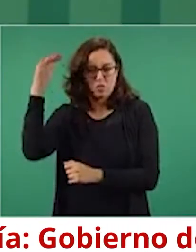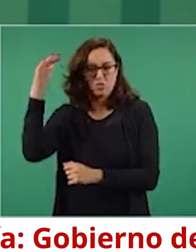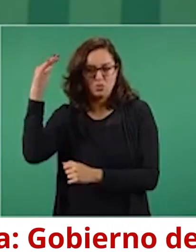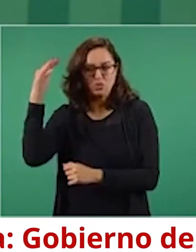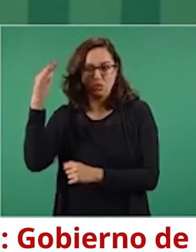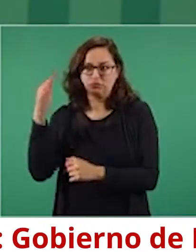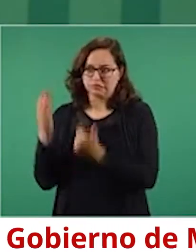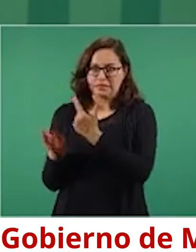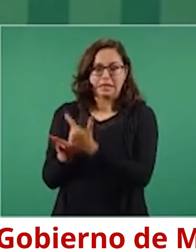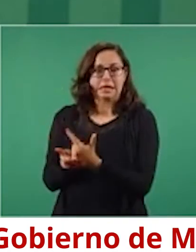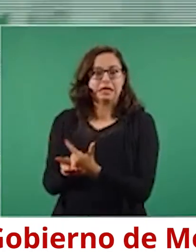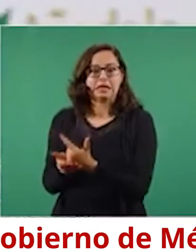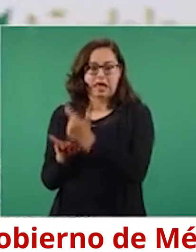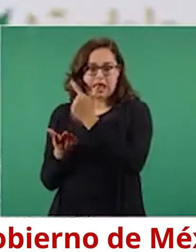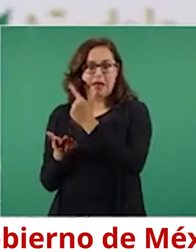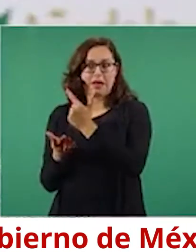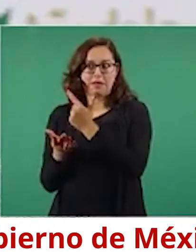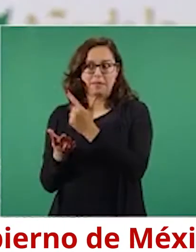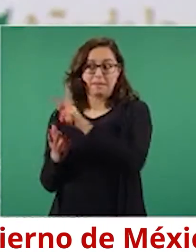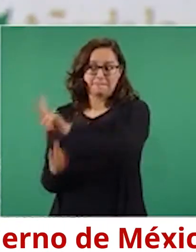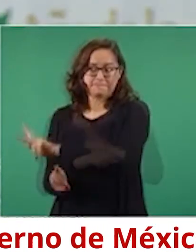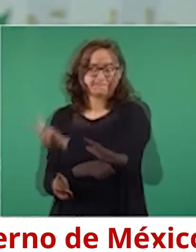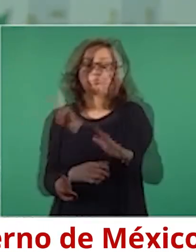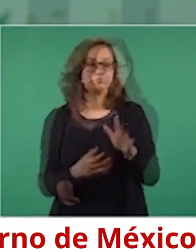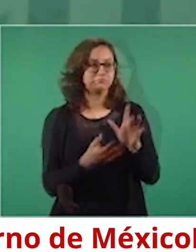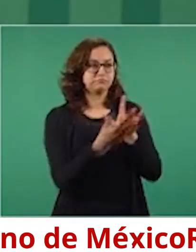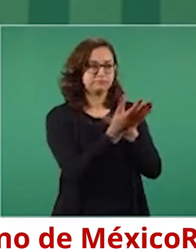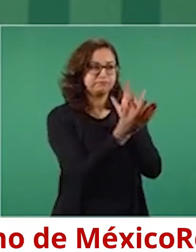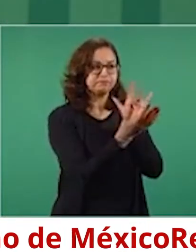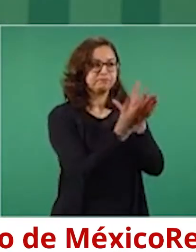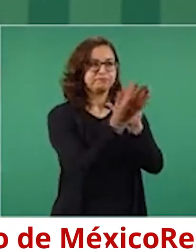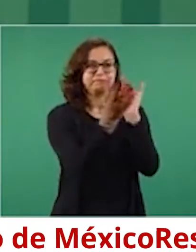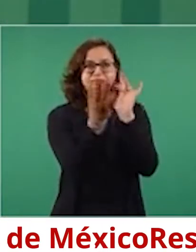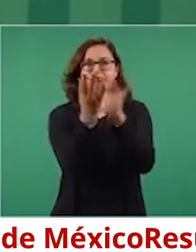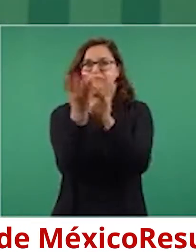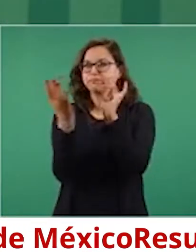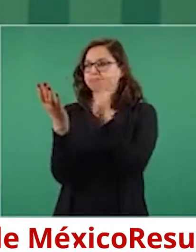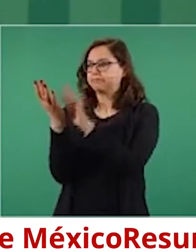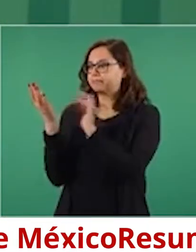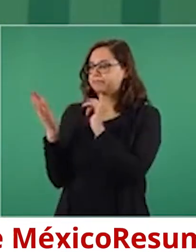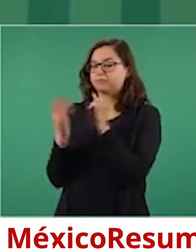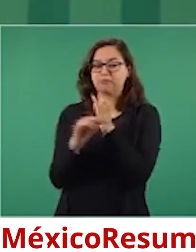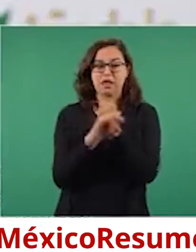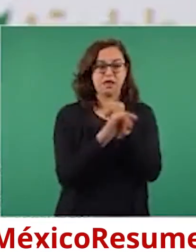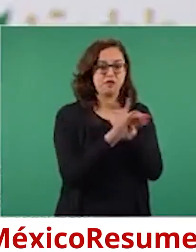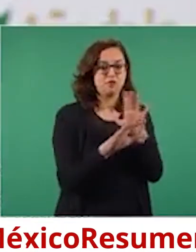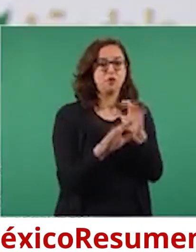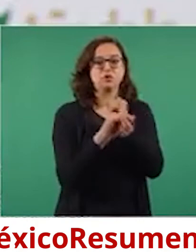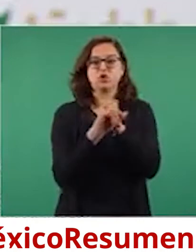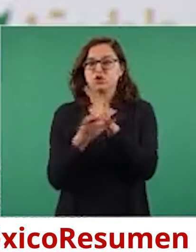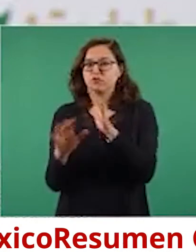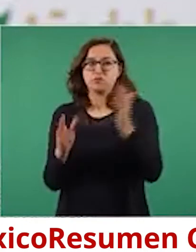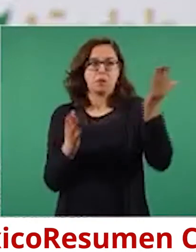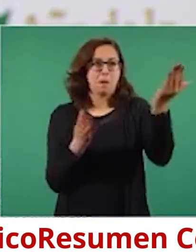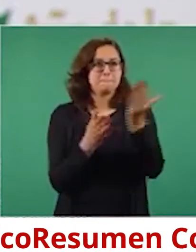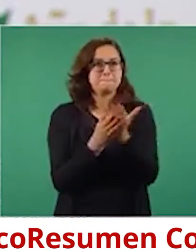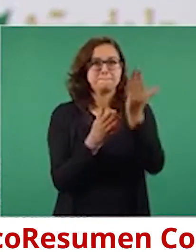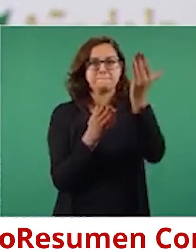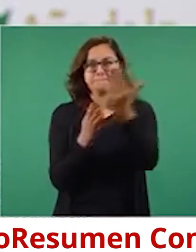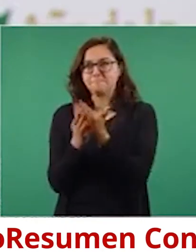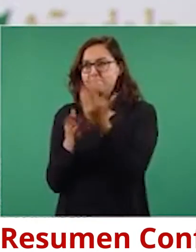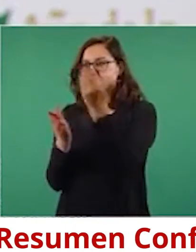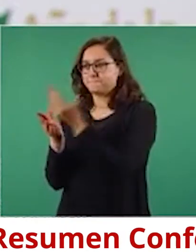esas enfermedades, tienen aún mayor riesgo. En los distintos artículos científicos